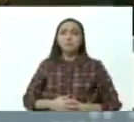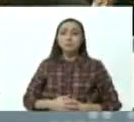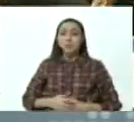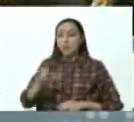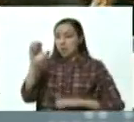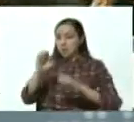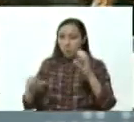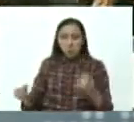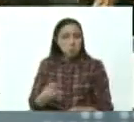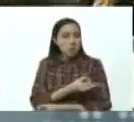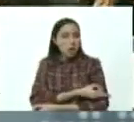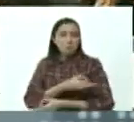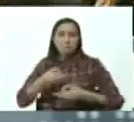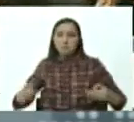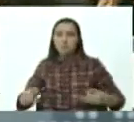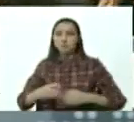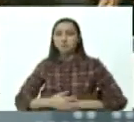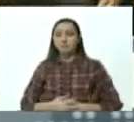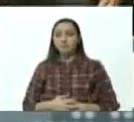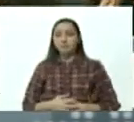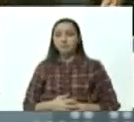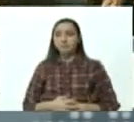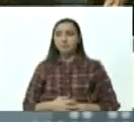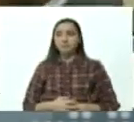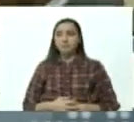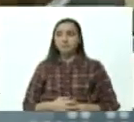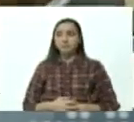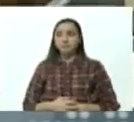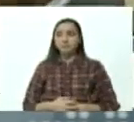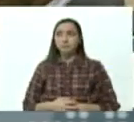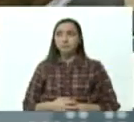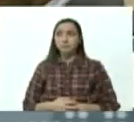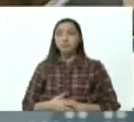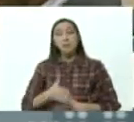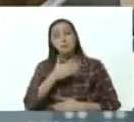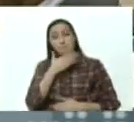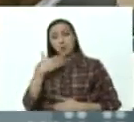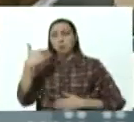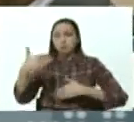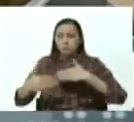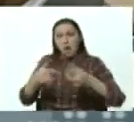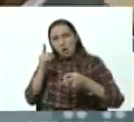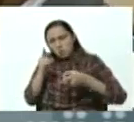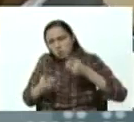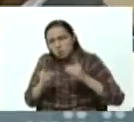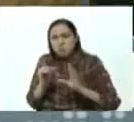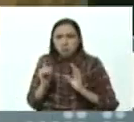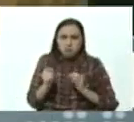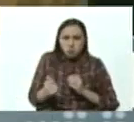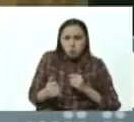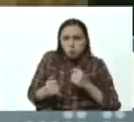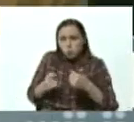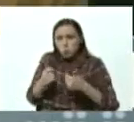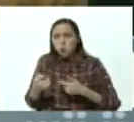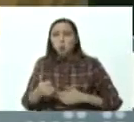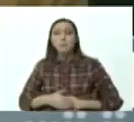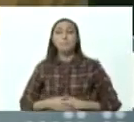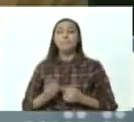extraordinario tiene algunos puntos que mejorar que se pueden mejorar pero lo que está allí